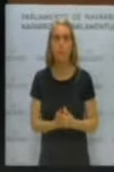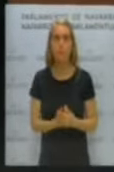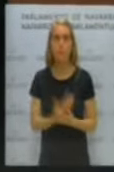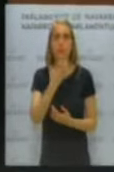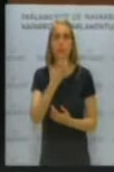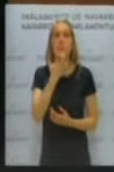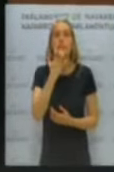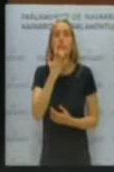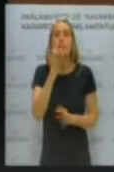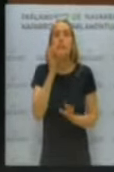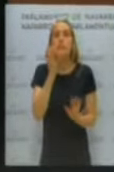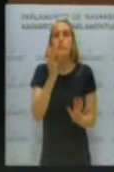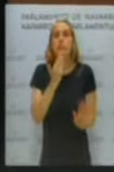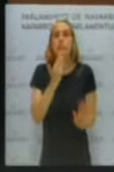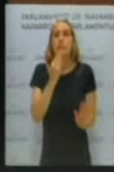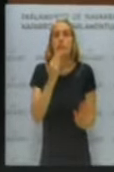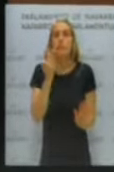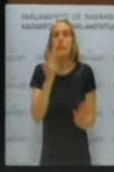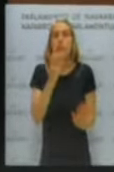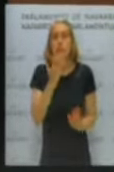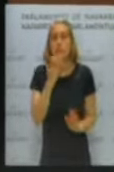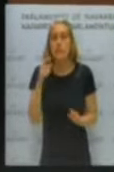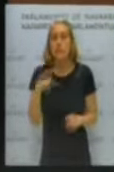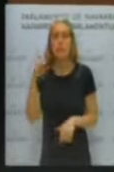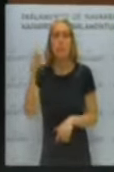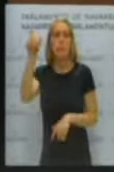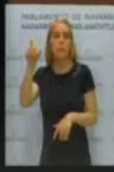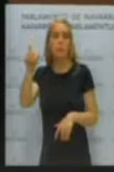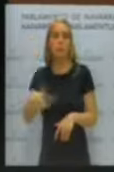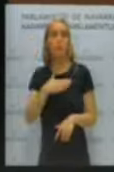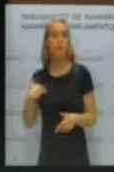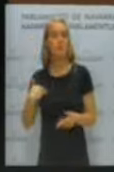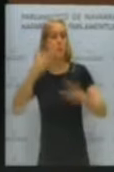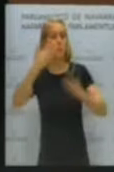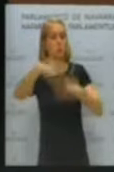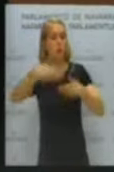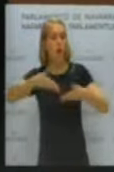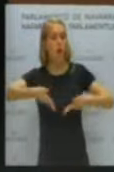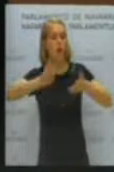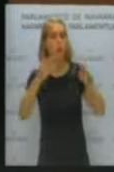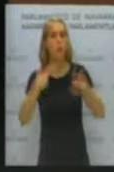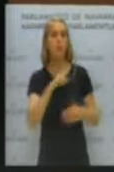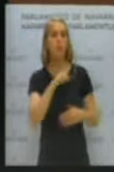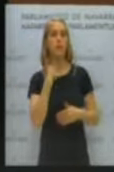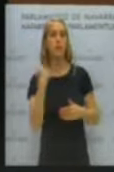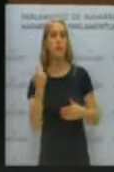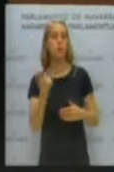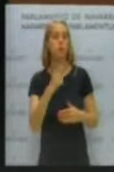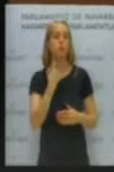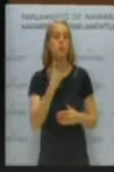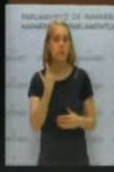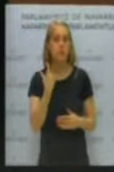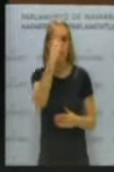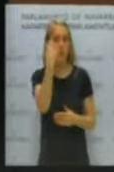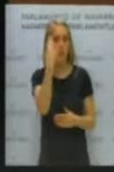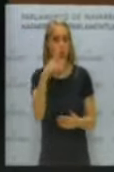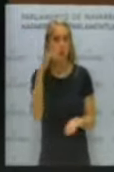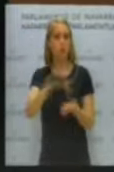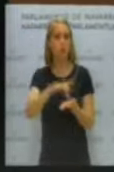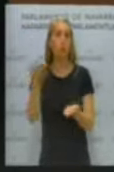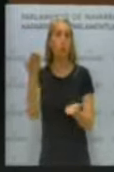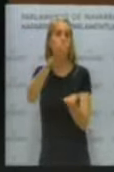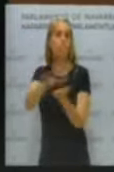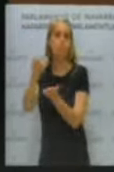quisiese dedicar una calle a los sacerdotes católicos asesinados, muchos de ellos